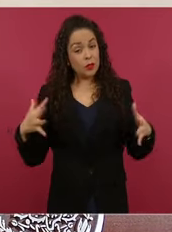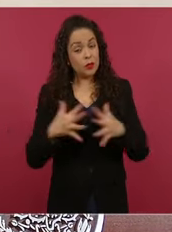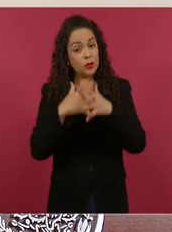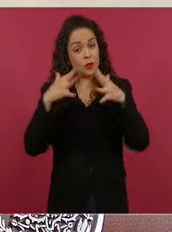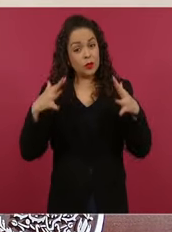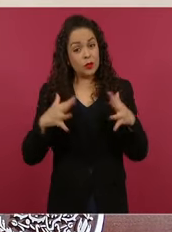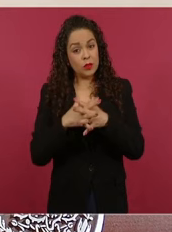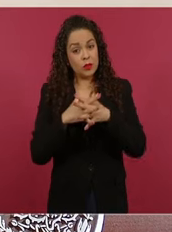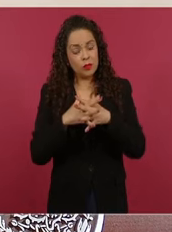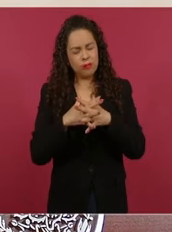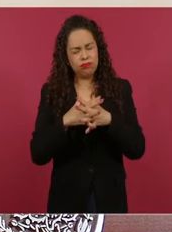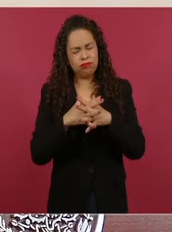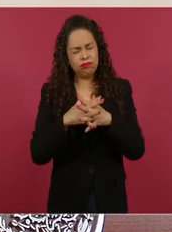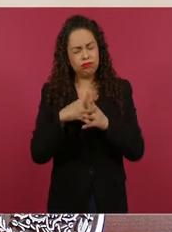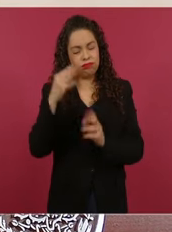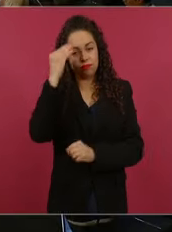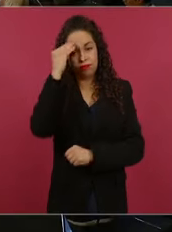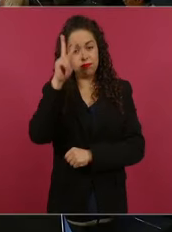mucha gravedad,